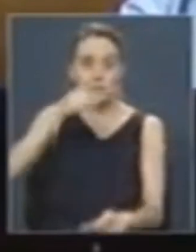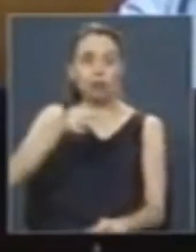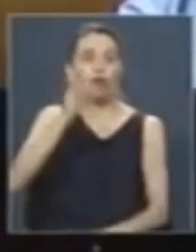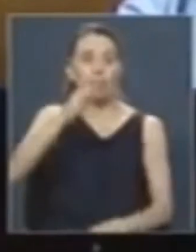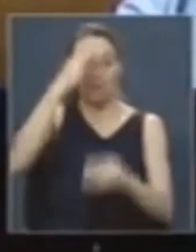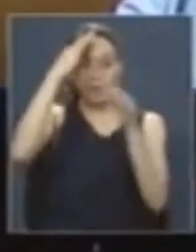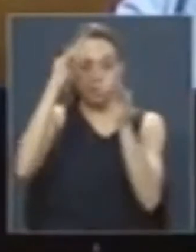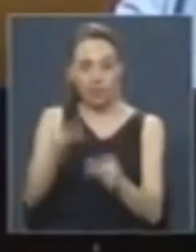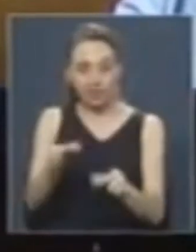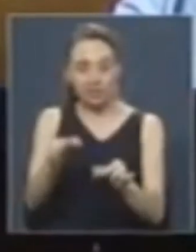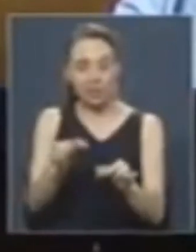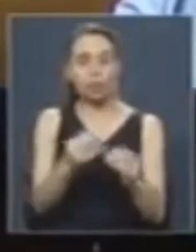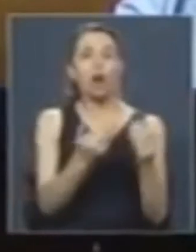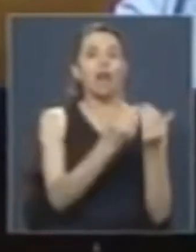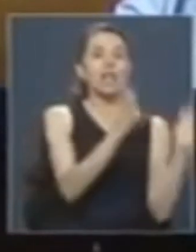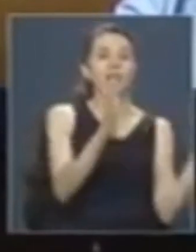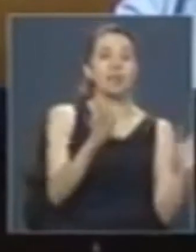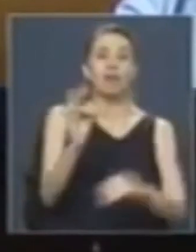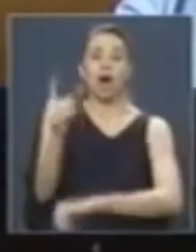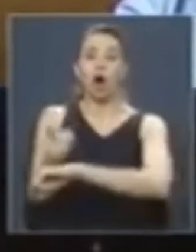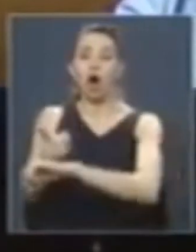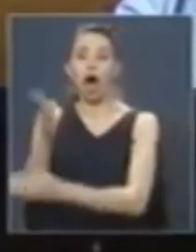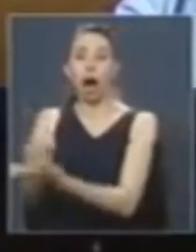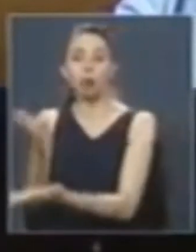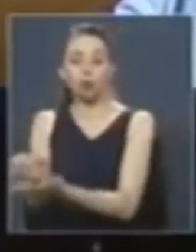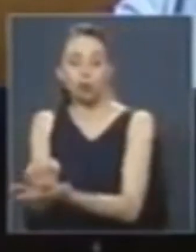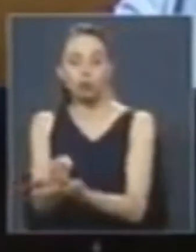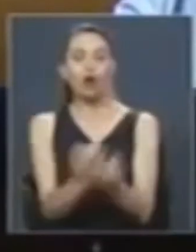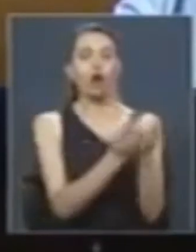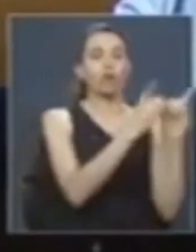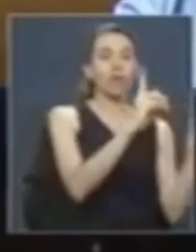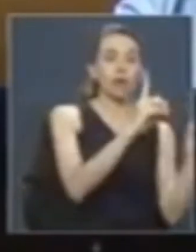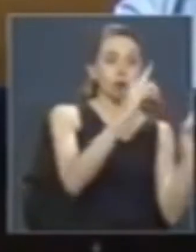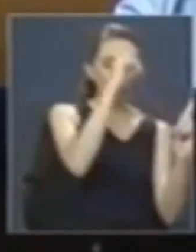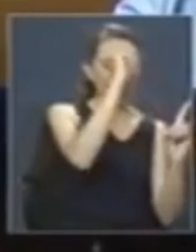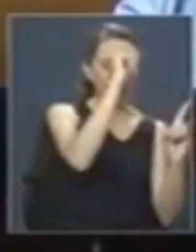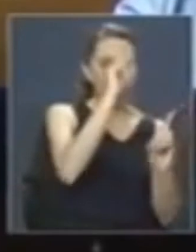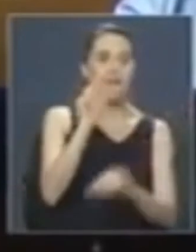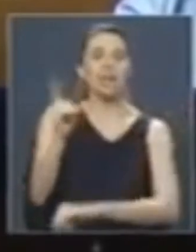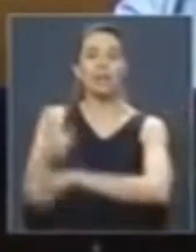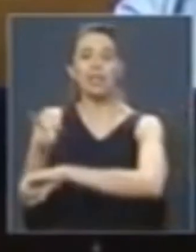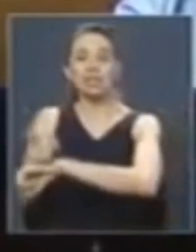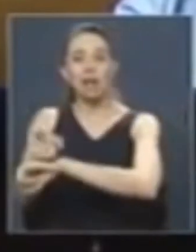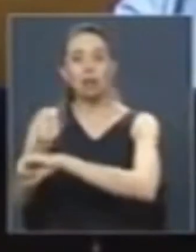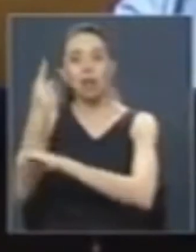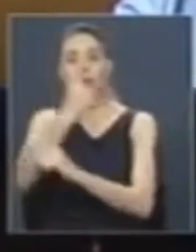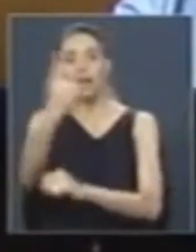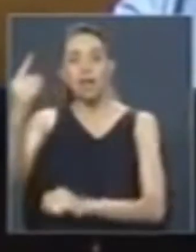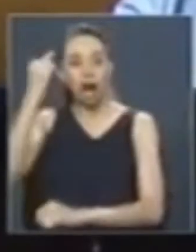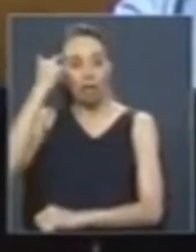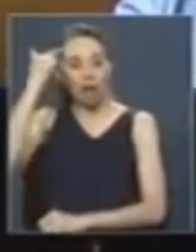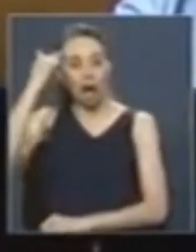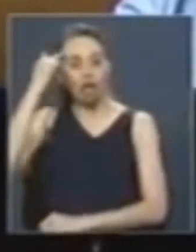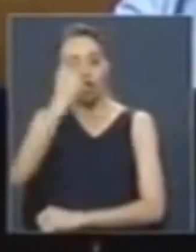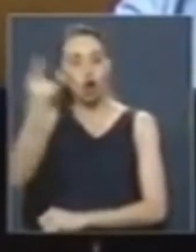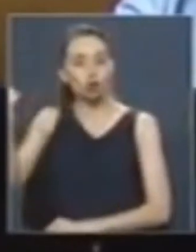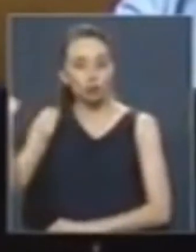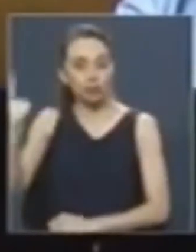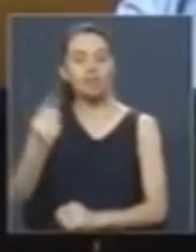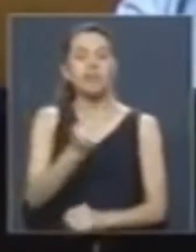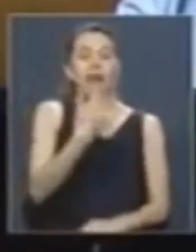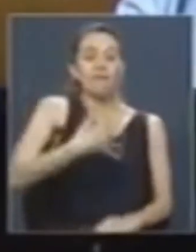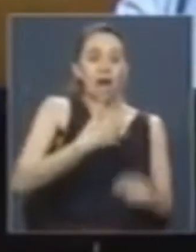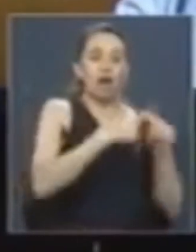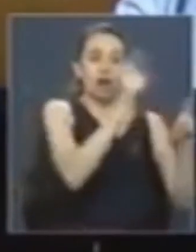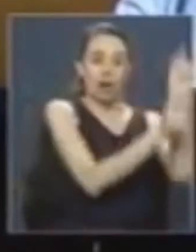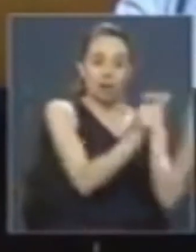que decidirse entre la libertad y el autoritarismo, entre la democracia de las ideas y la dictadura de las conciencias, entre la valoración de la